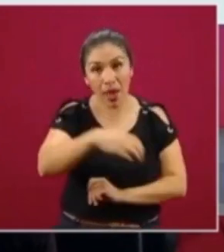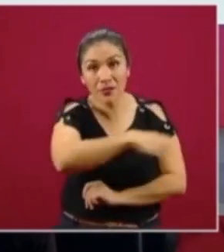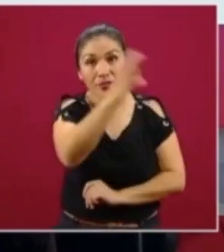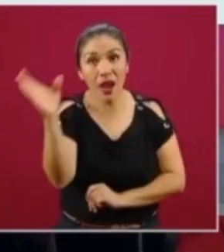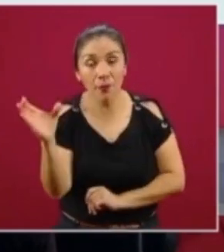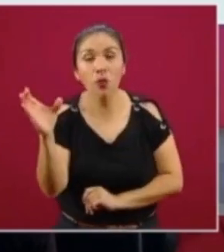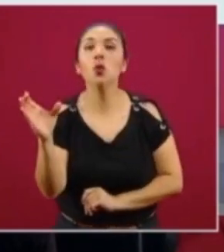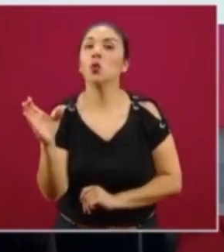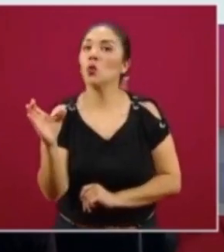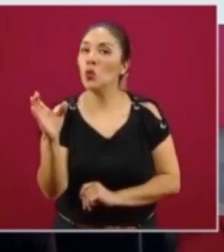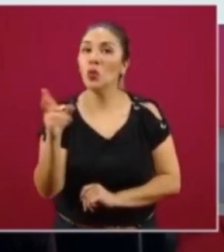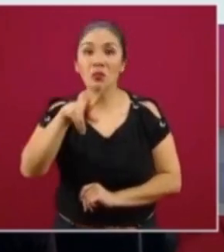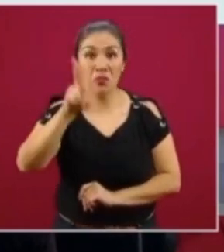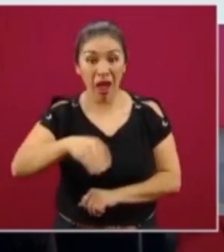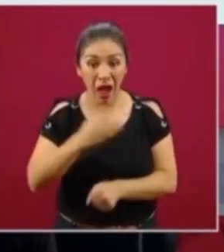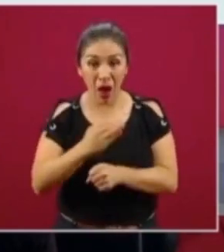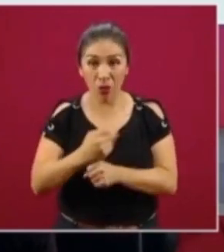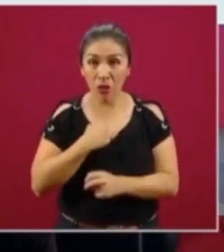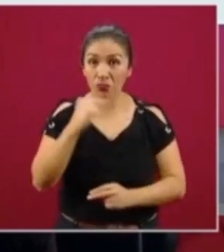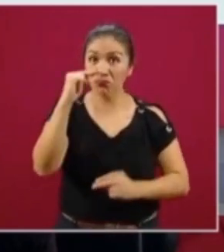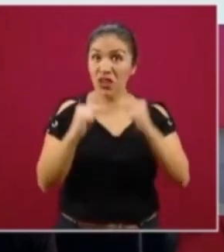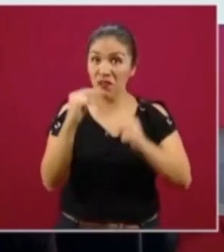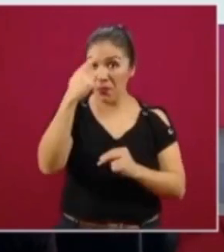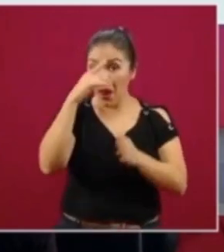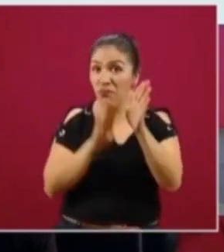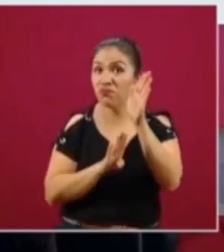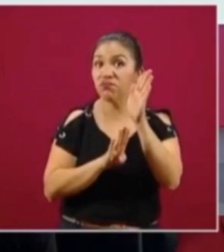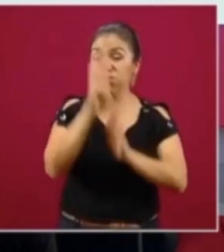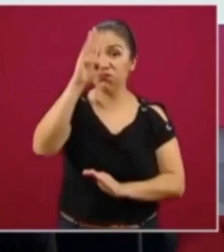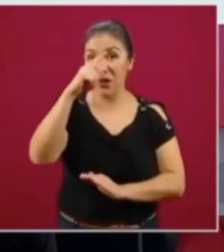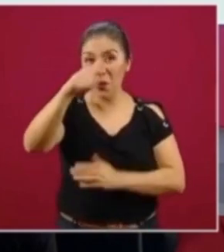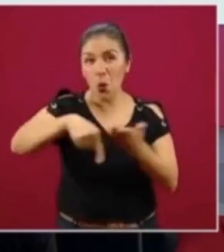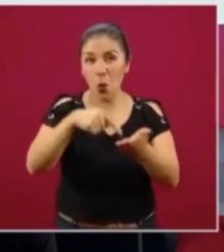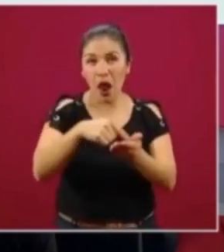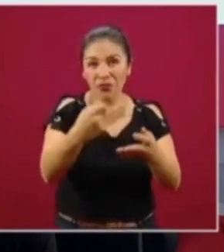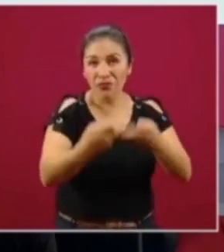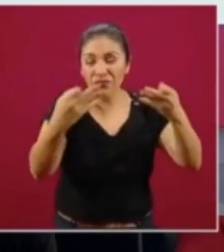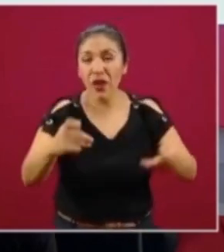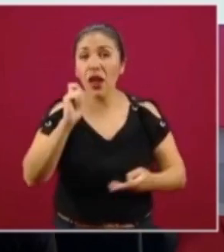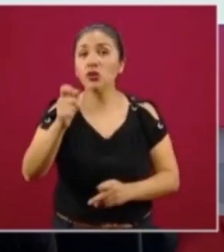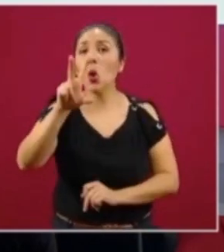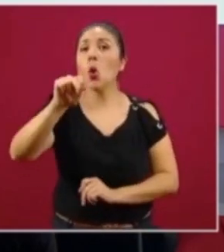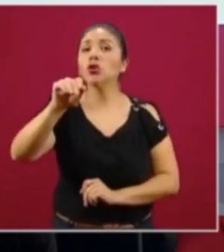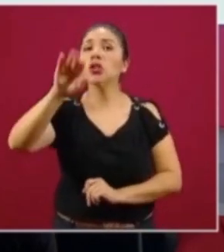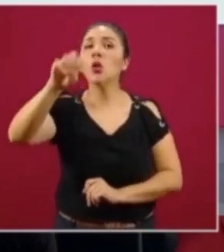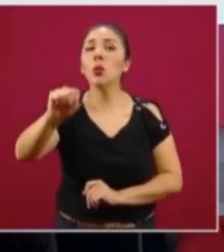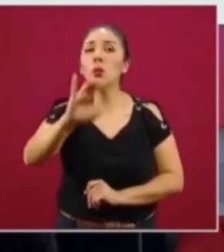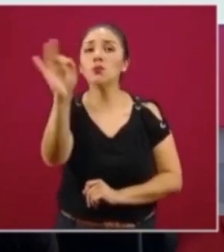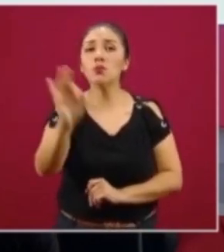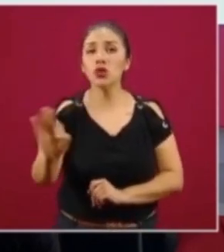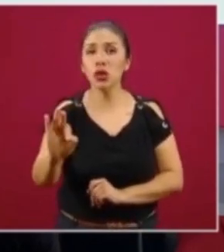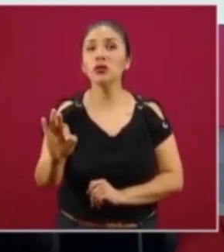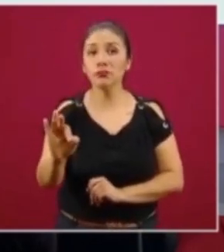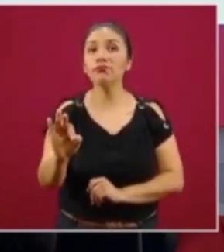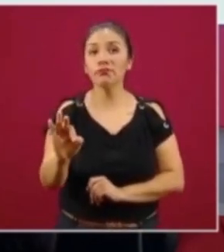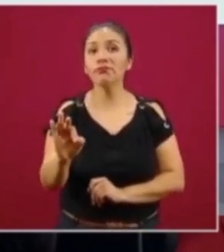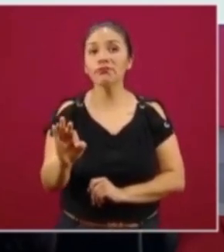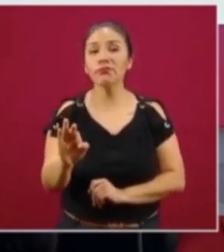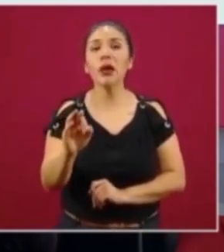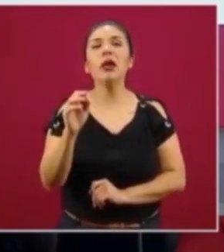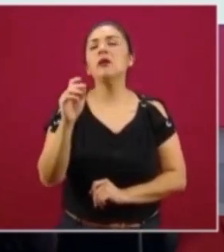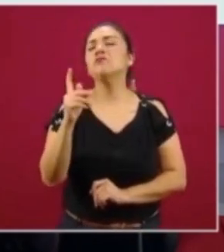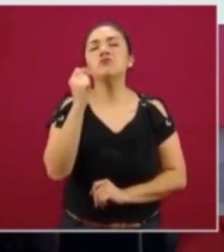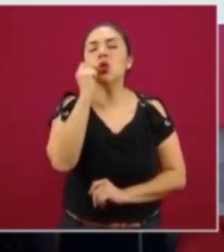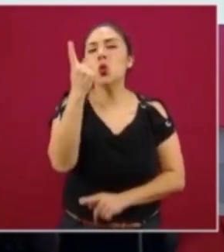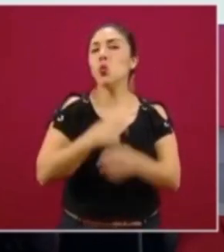ahorita tenemos el nivel de prendimiento que tenemos en las parcelas, es del 89 por ciento. A pesar de que el